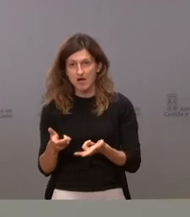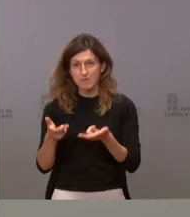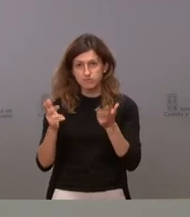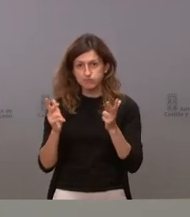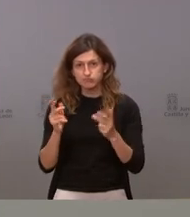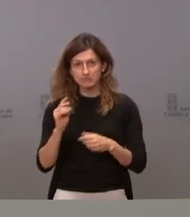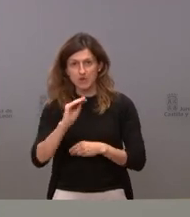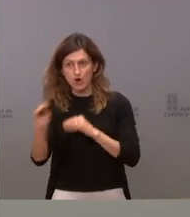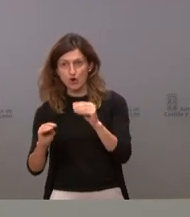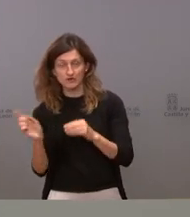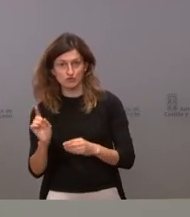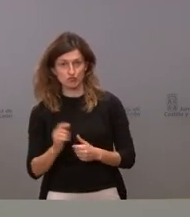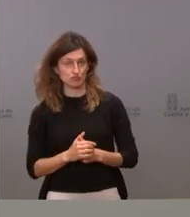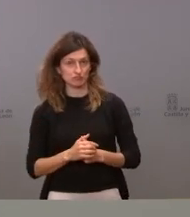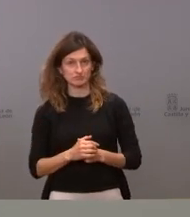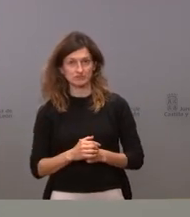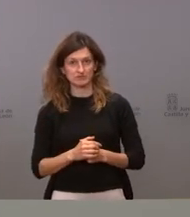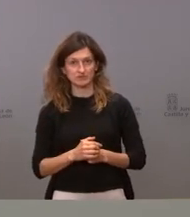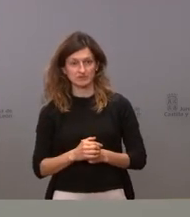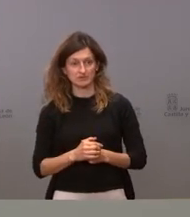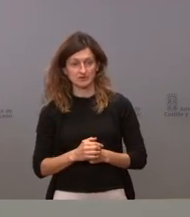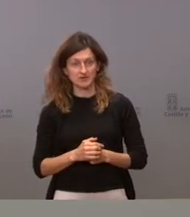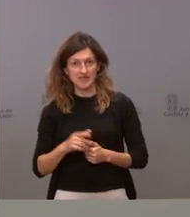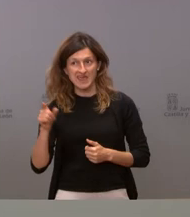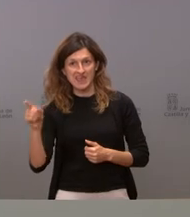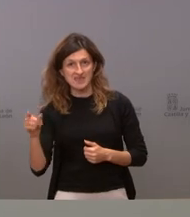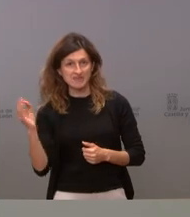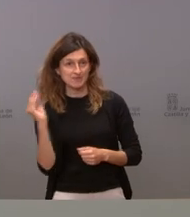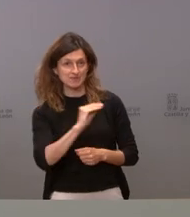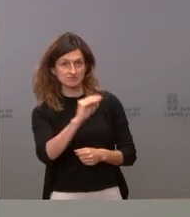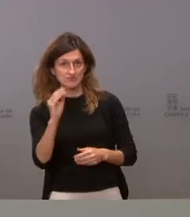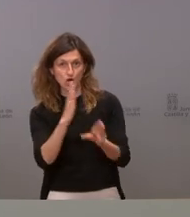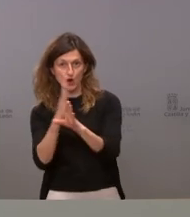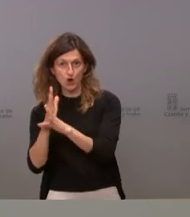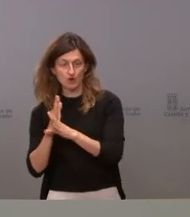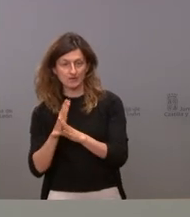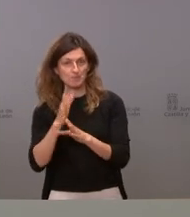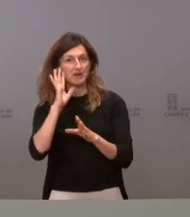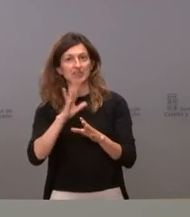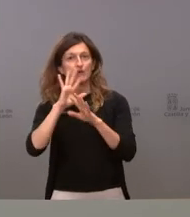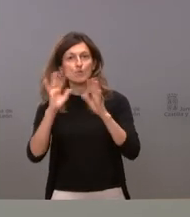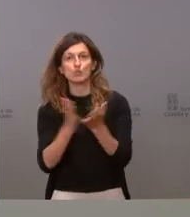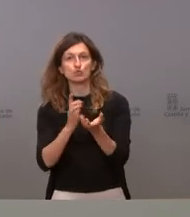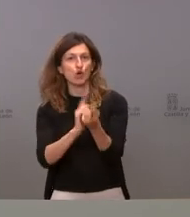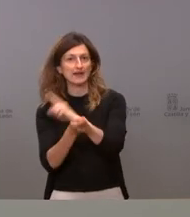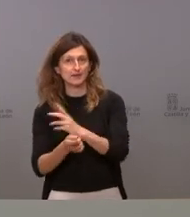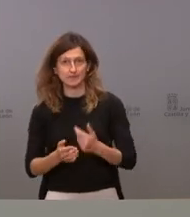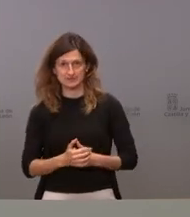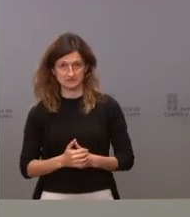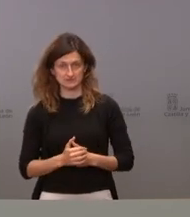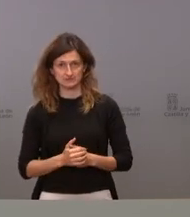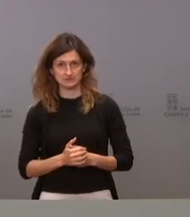orden porque son ellas las que deberían de llamar el orden a los demás que este es el mundo al revés es decir tenemos